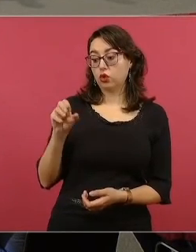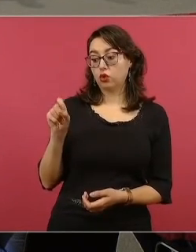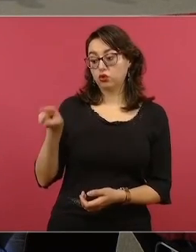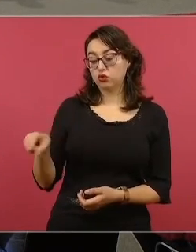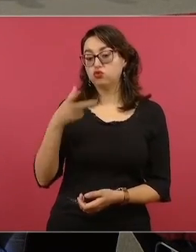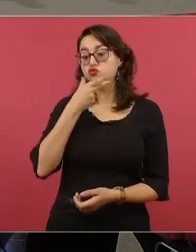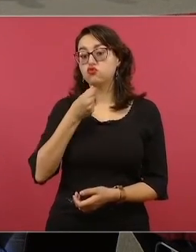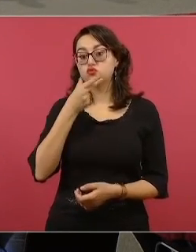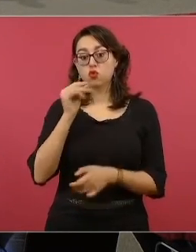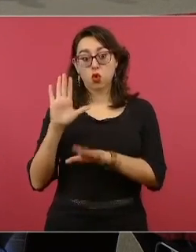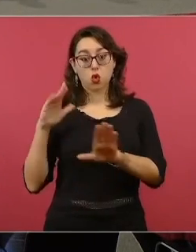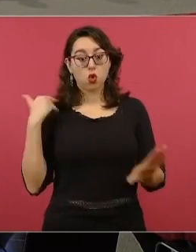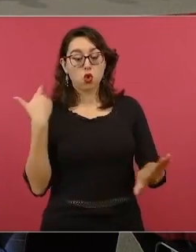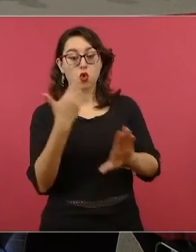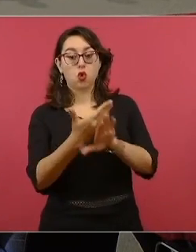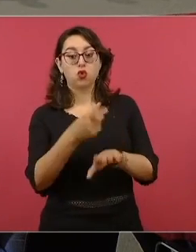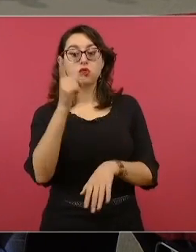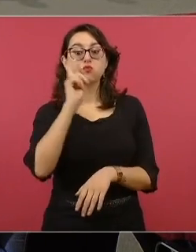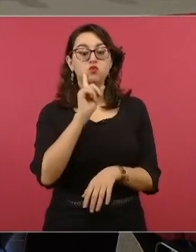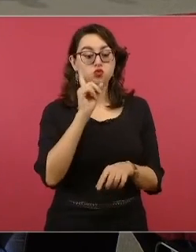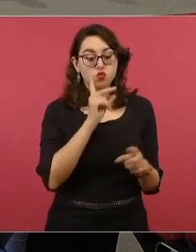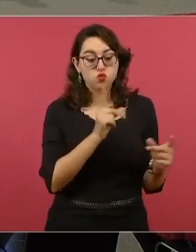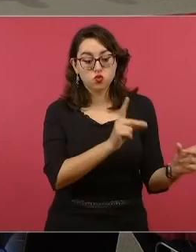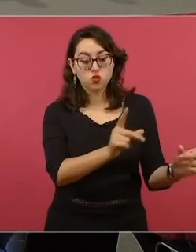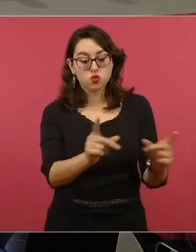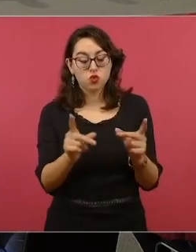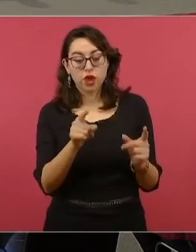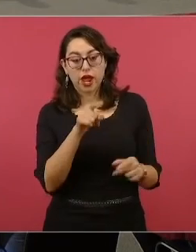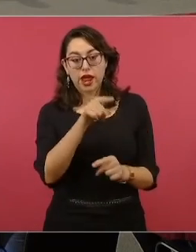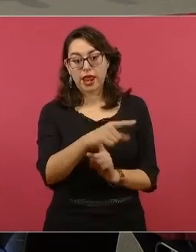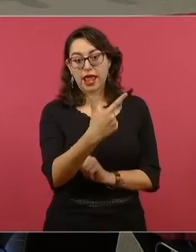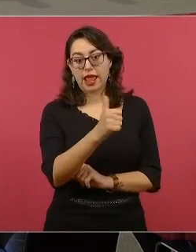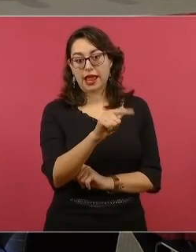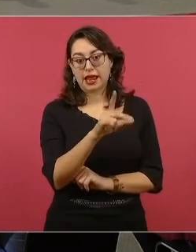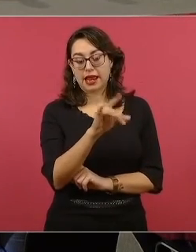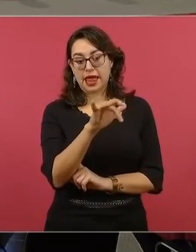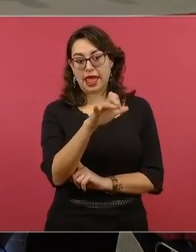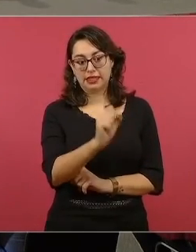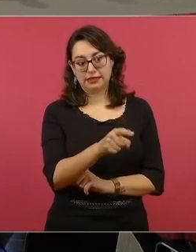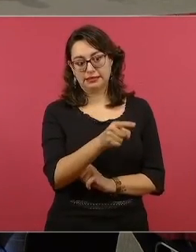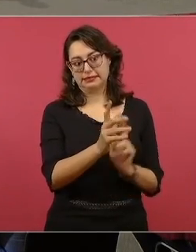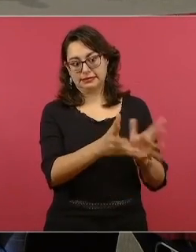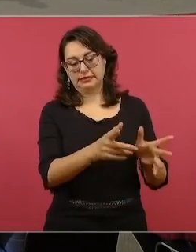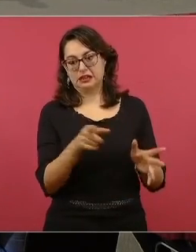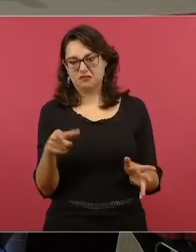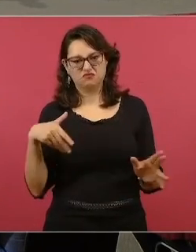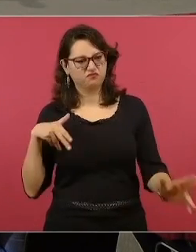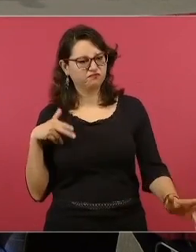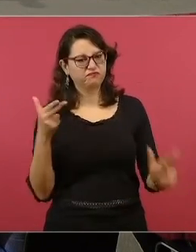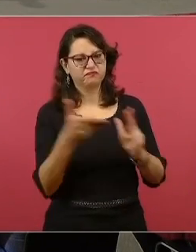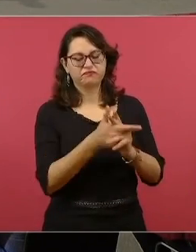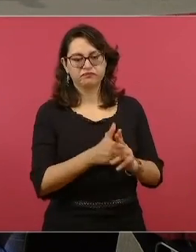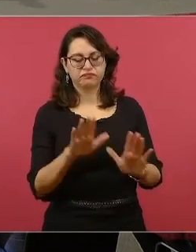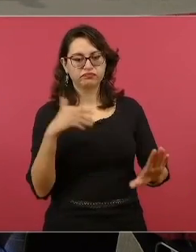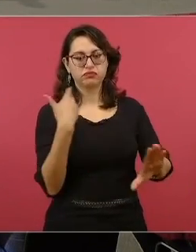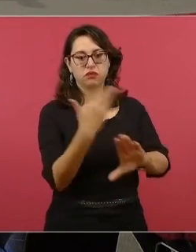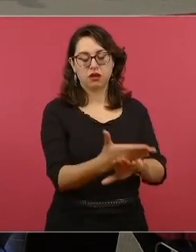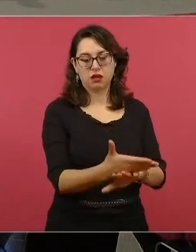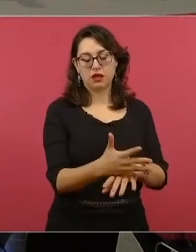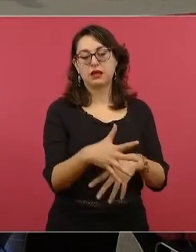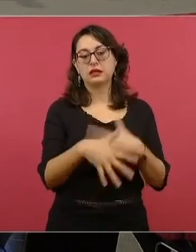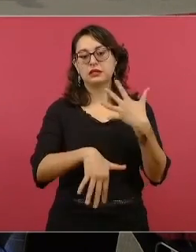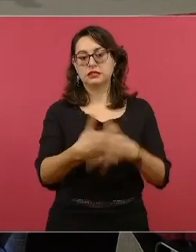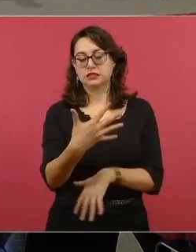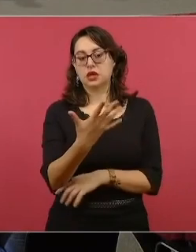en agravio de la activista Gladys Aranza. Esto en Estación Ortiz, del municipio de Guaymas, Sonora, el quince de